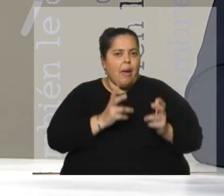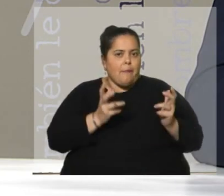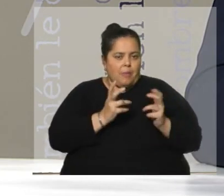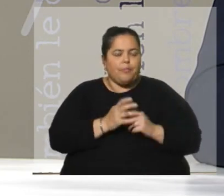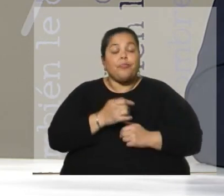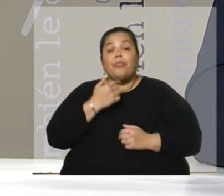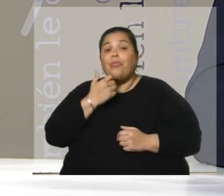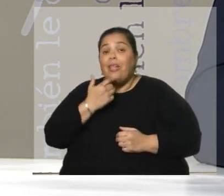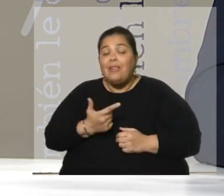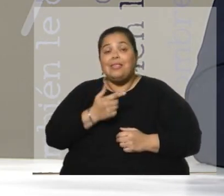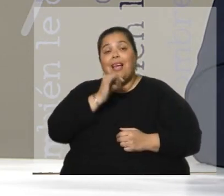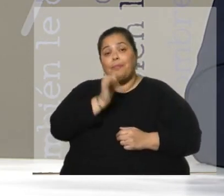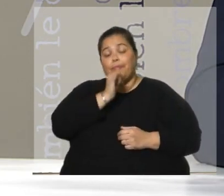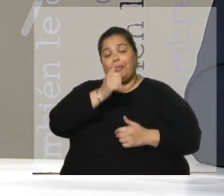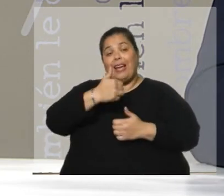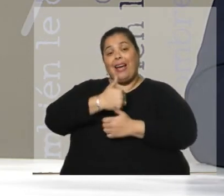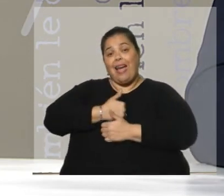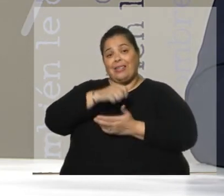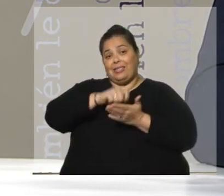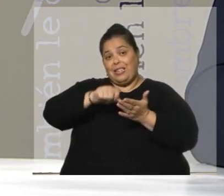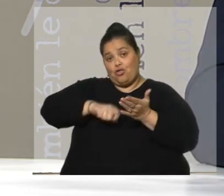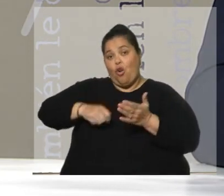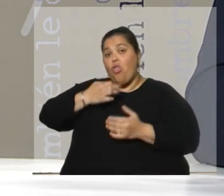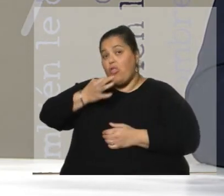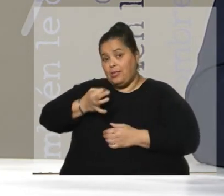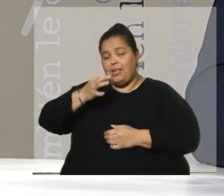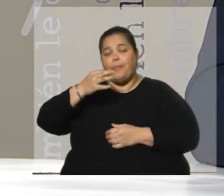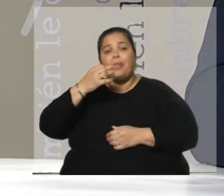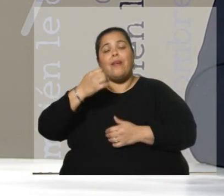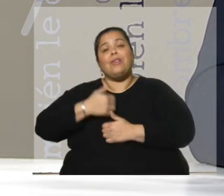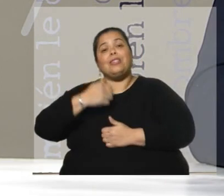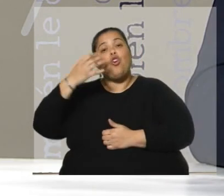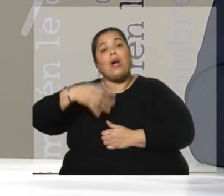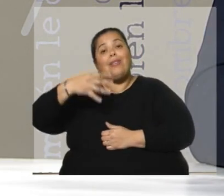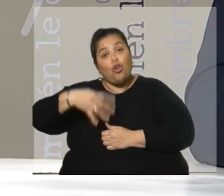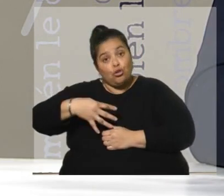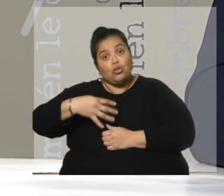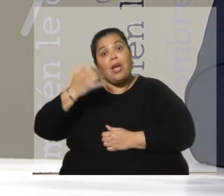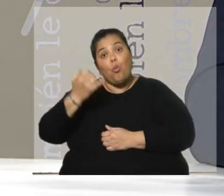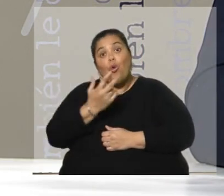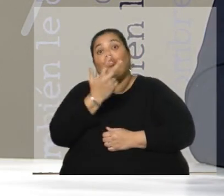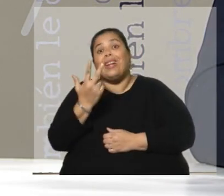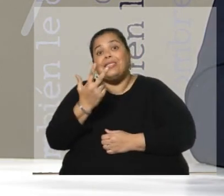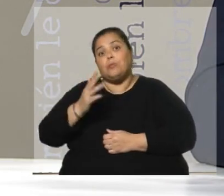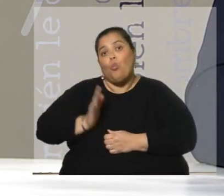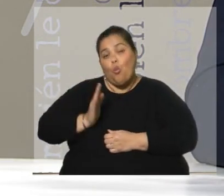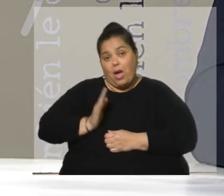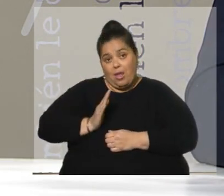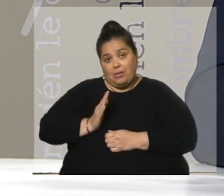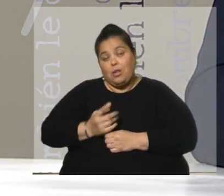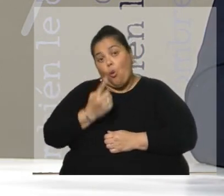hubo tres mujeres en sepultadas clandestinamente. Elena Quinteros, que llama la atención porque en realidad fue detenida